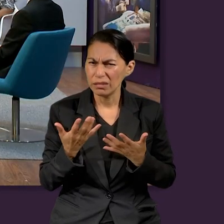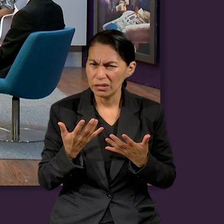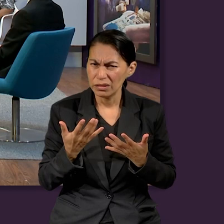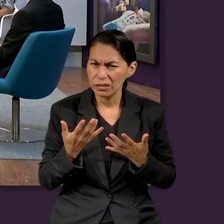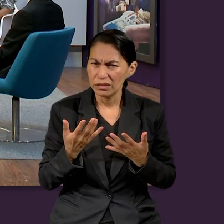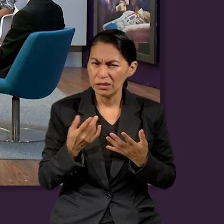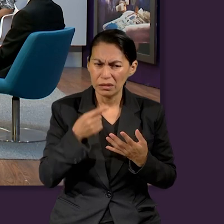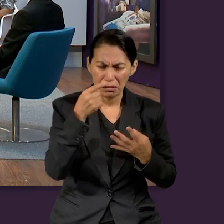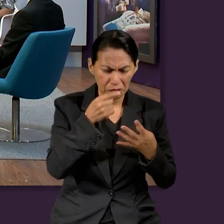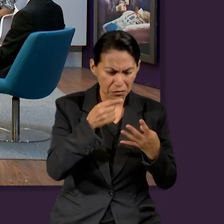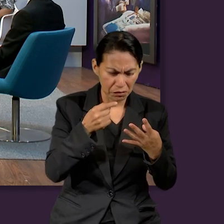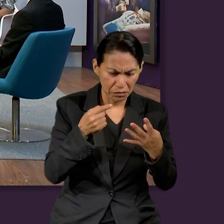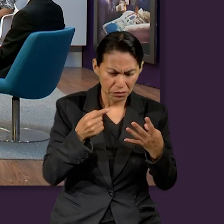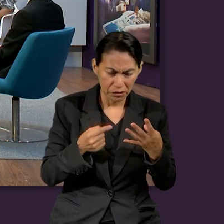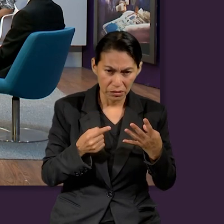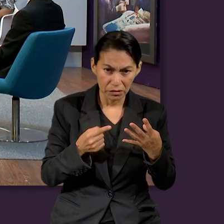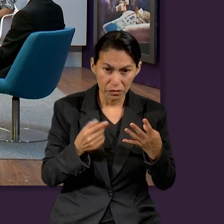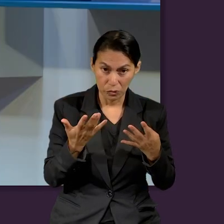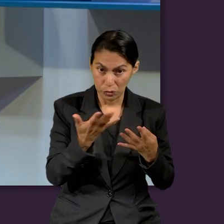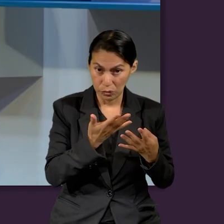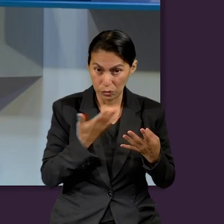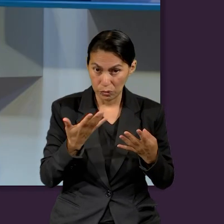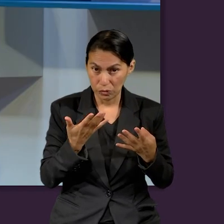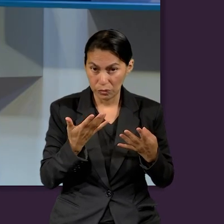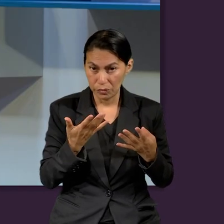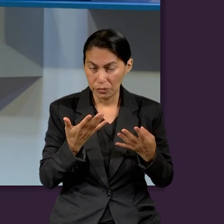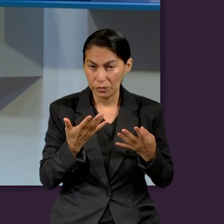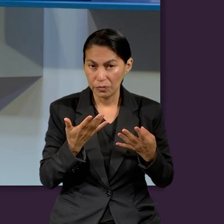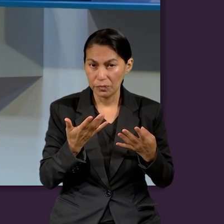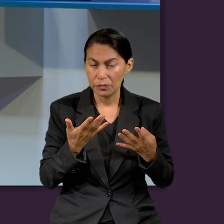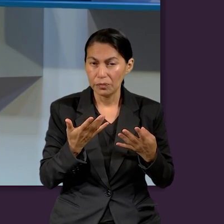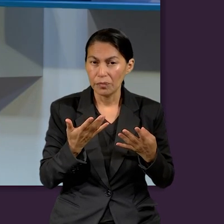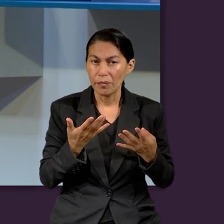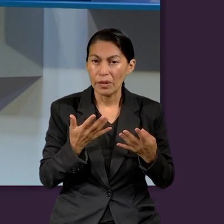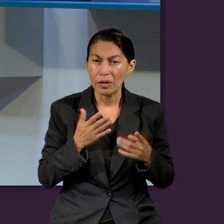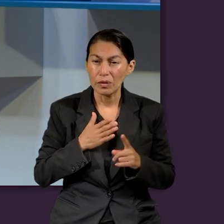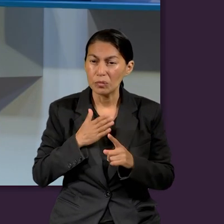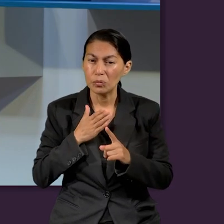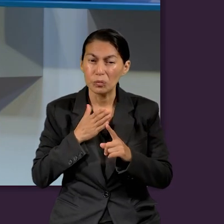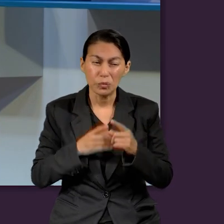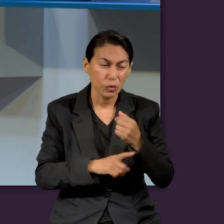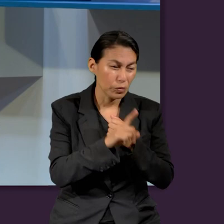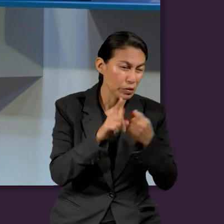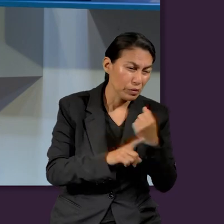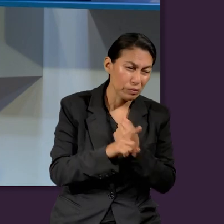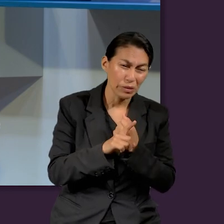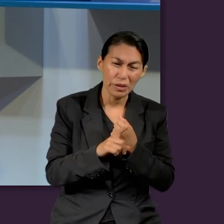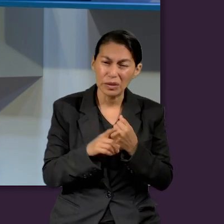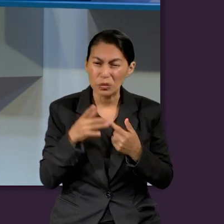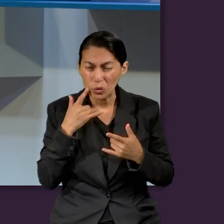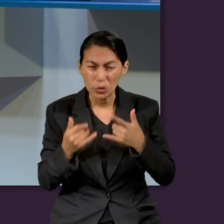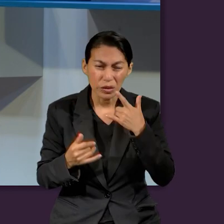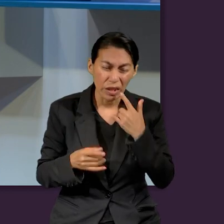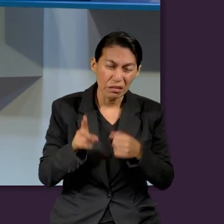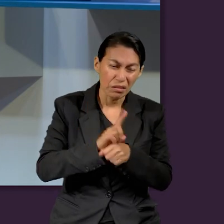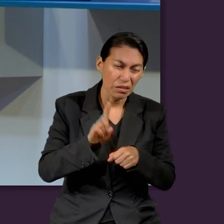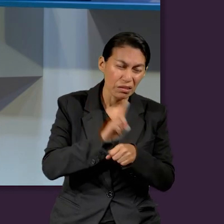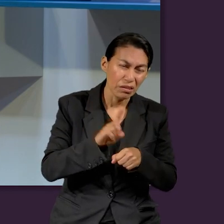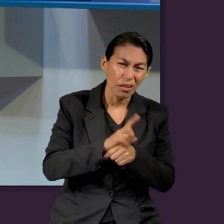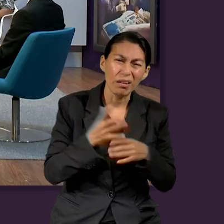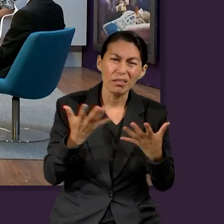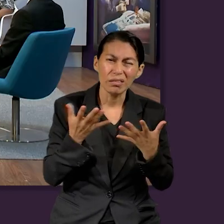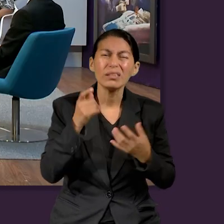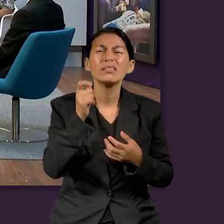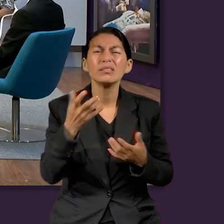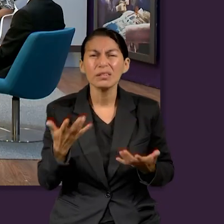o uno de los pasos dentro de los principios espirituales al enfrentar las luchas cotidianas?